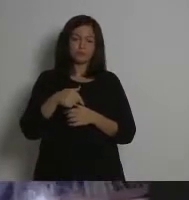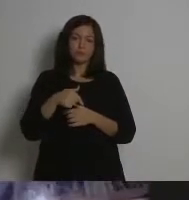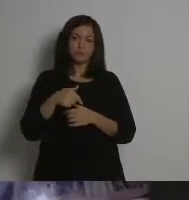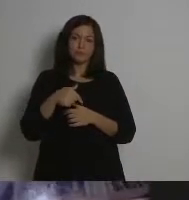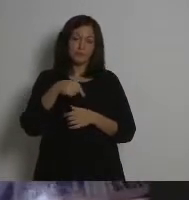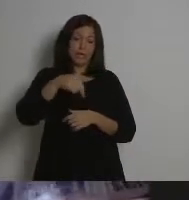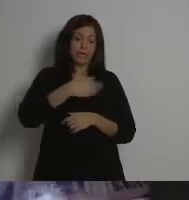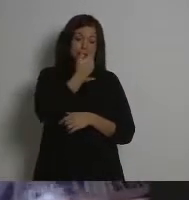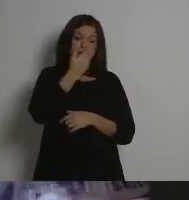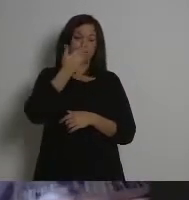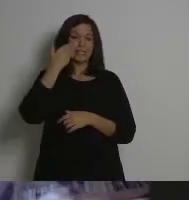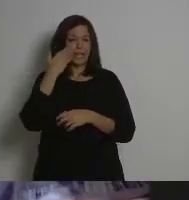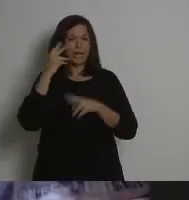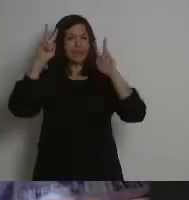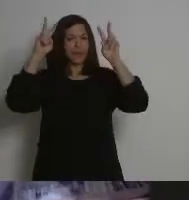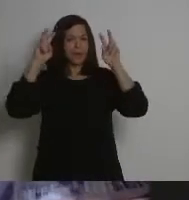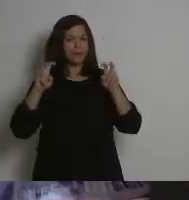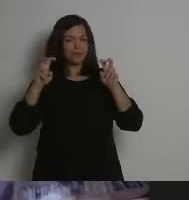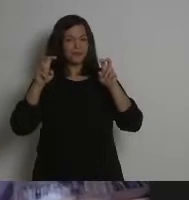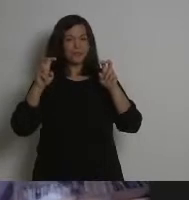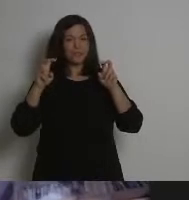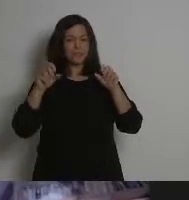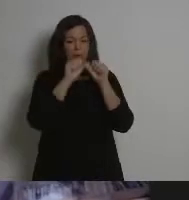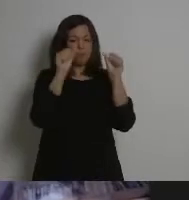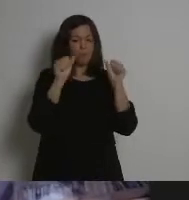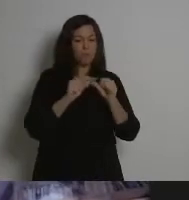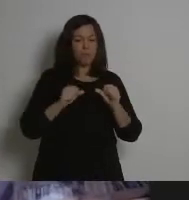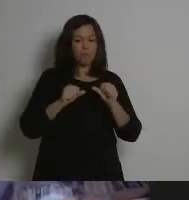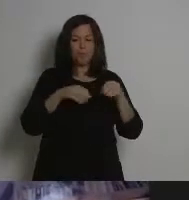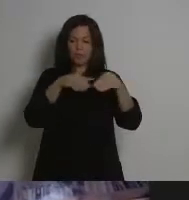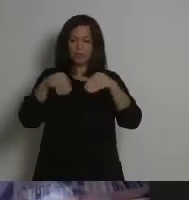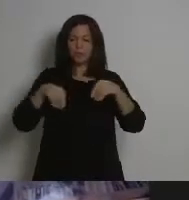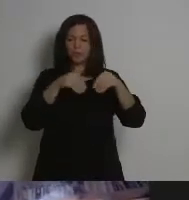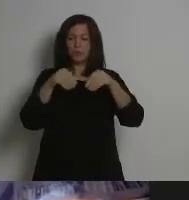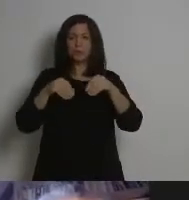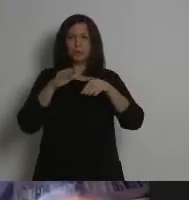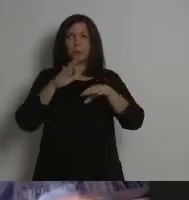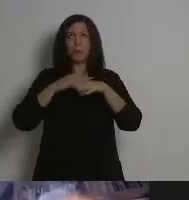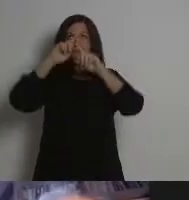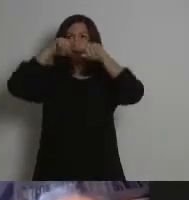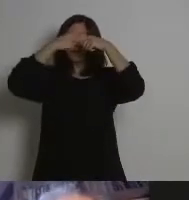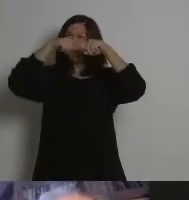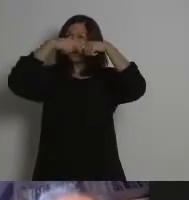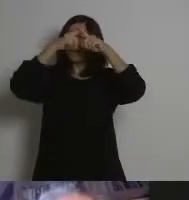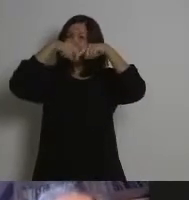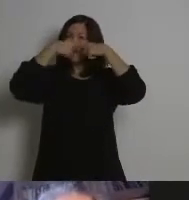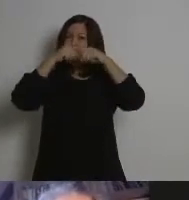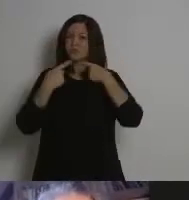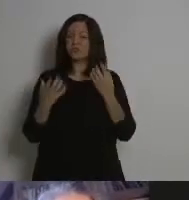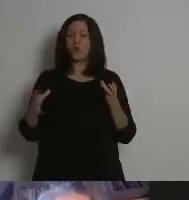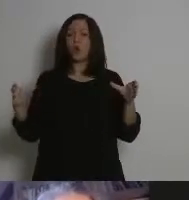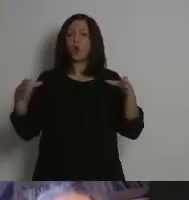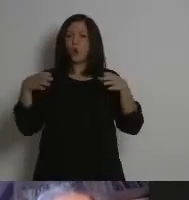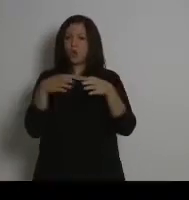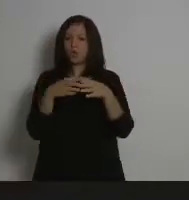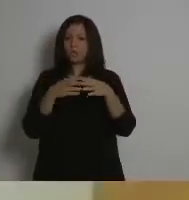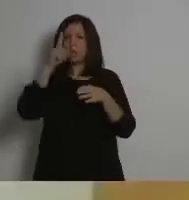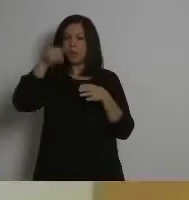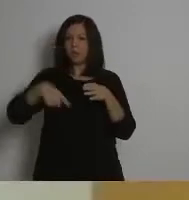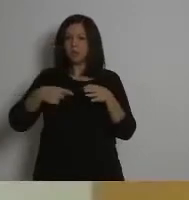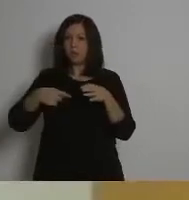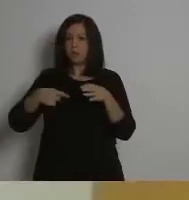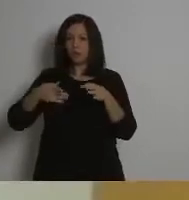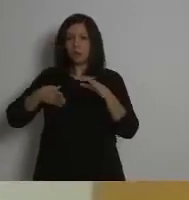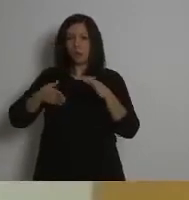reflexión colectiva y transversal desde el movimiento de las energías renovables y sostenibles y la actividad agraria.